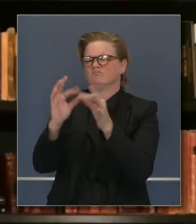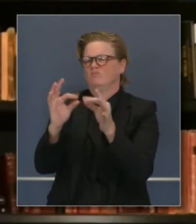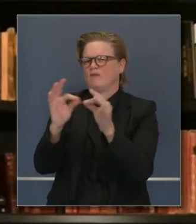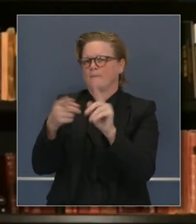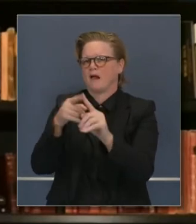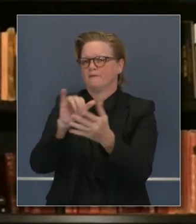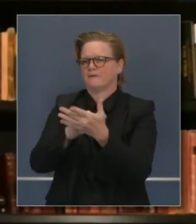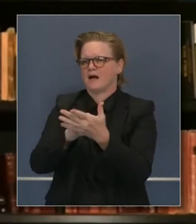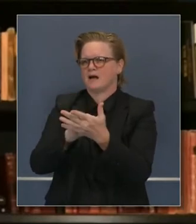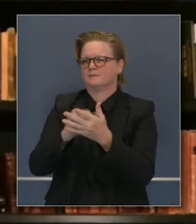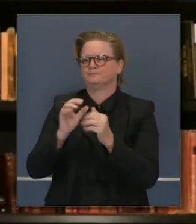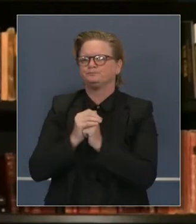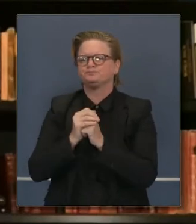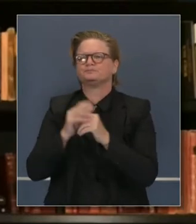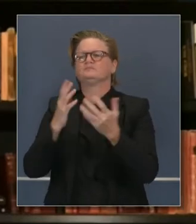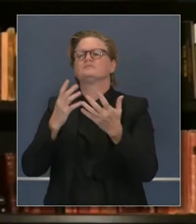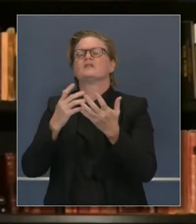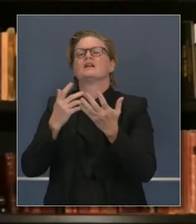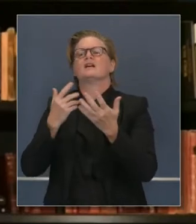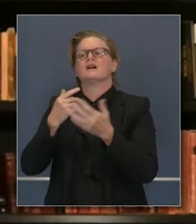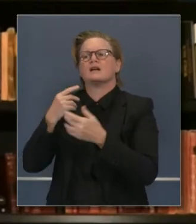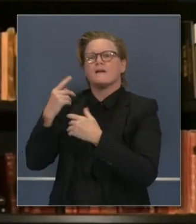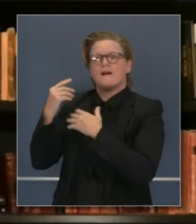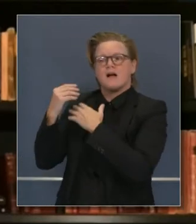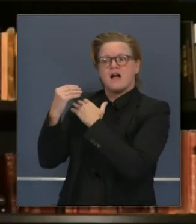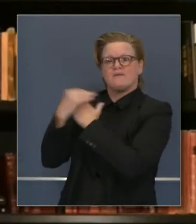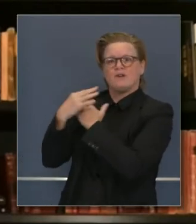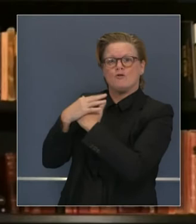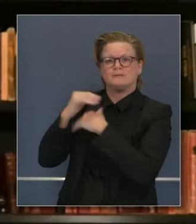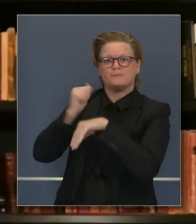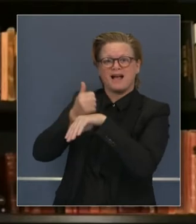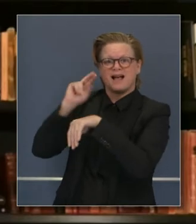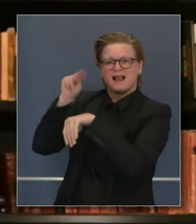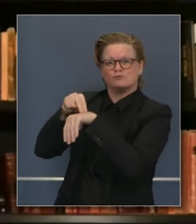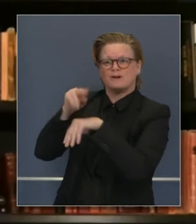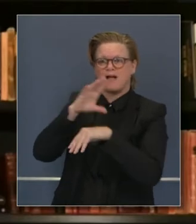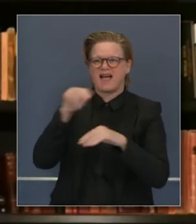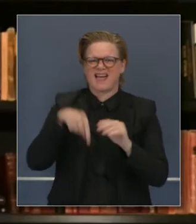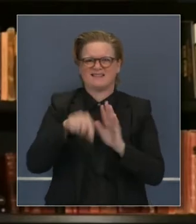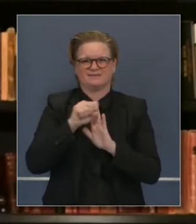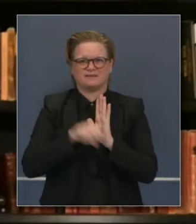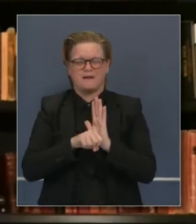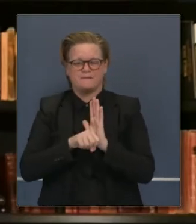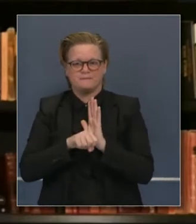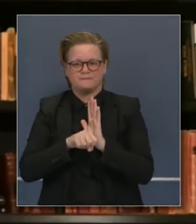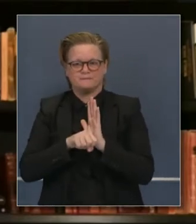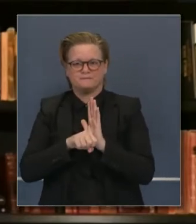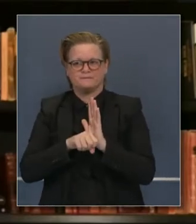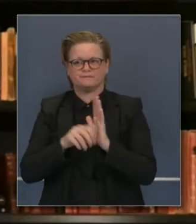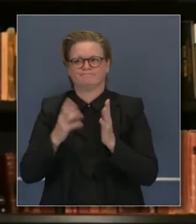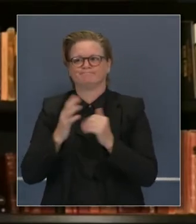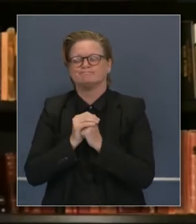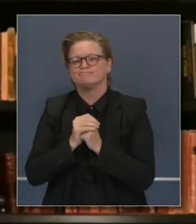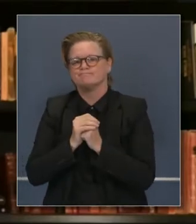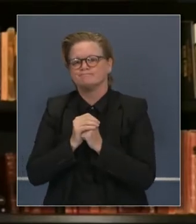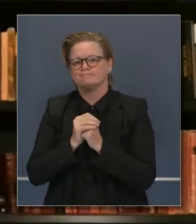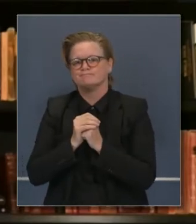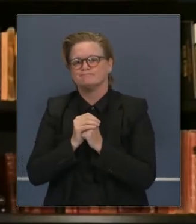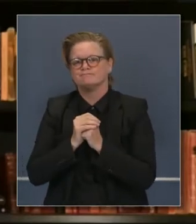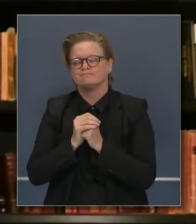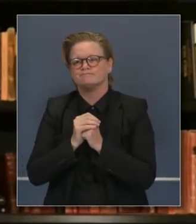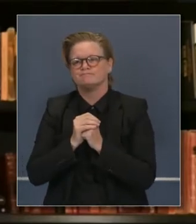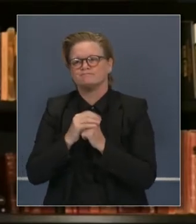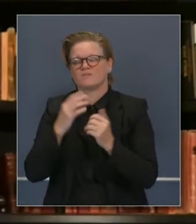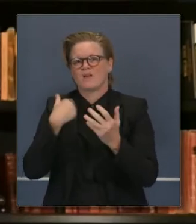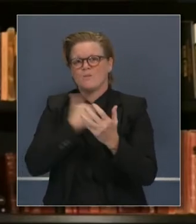consultorios, con algunos socios nacionales, no solo las conversaciones que estamos teniendo internamente, pero básicamente queremos mitigar